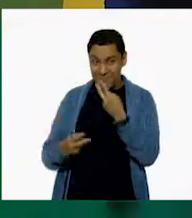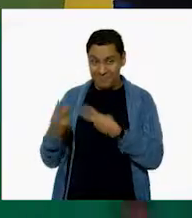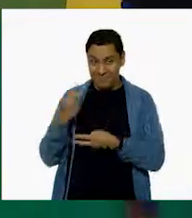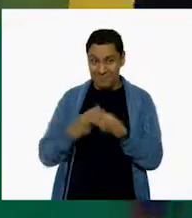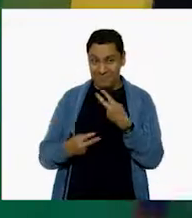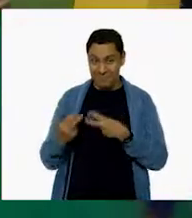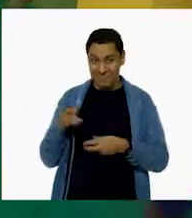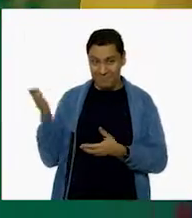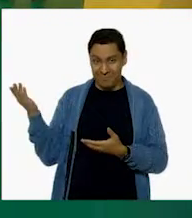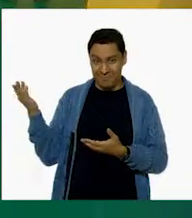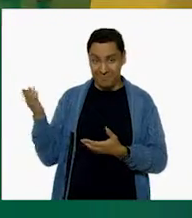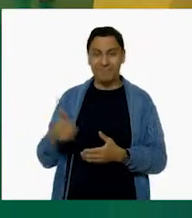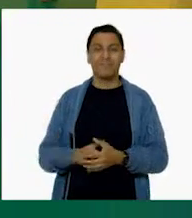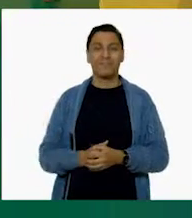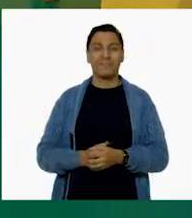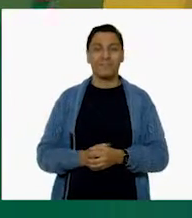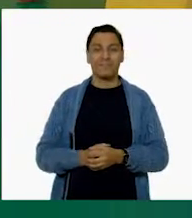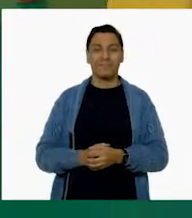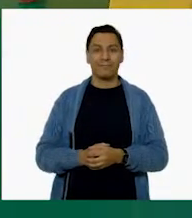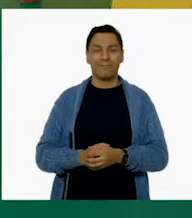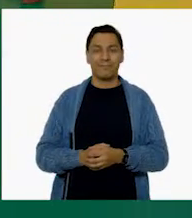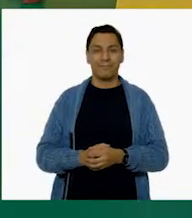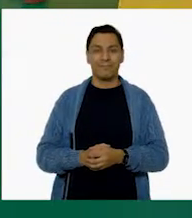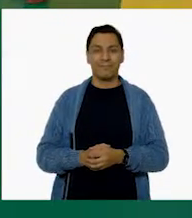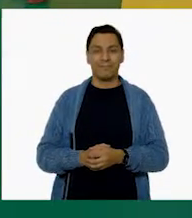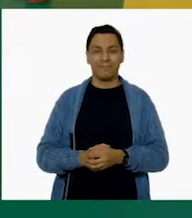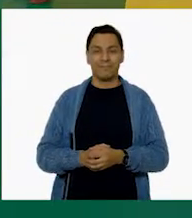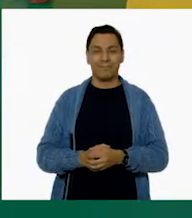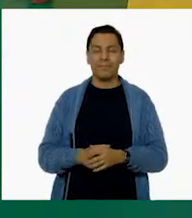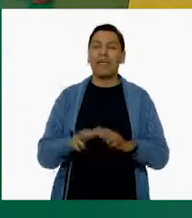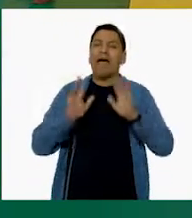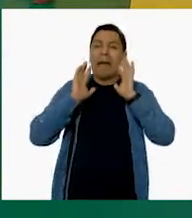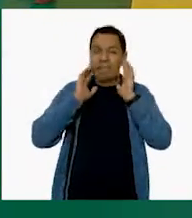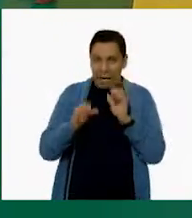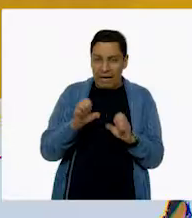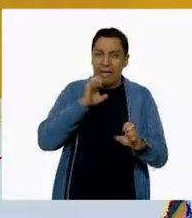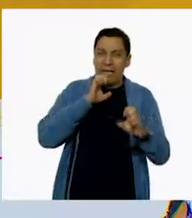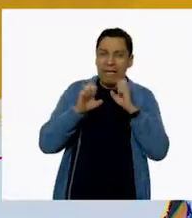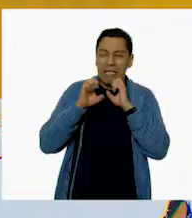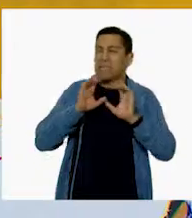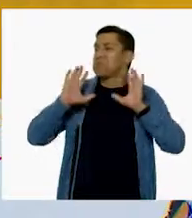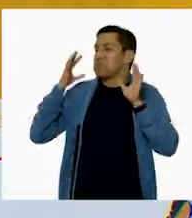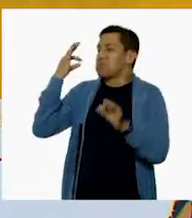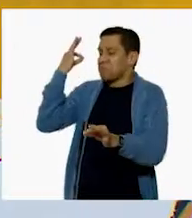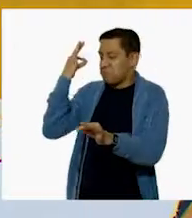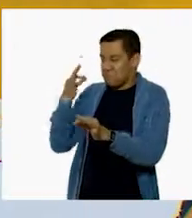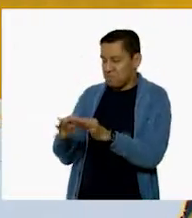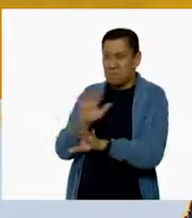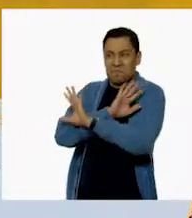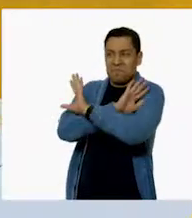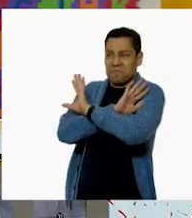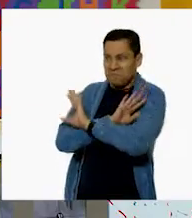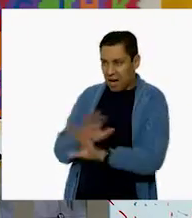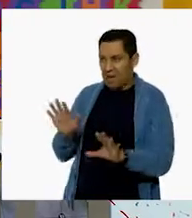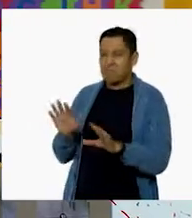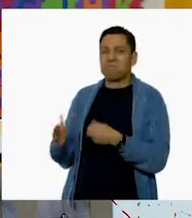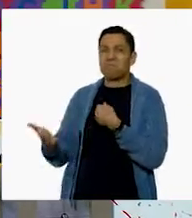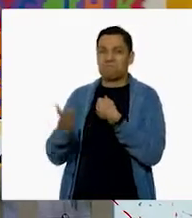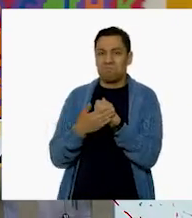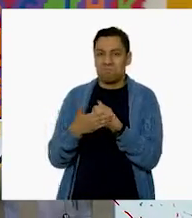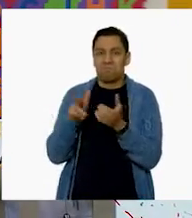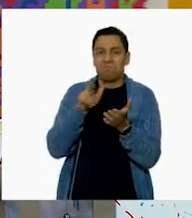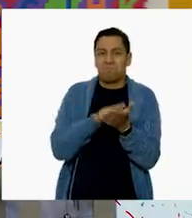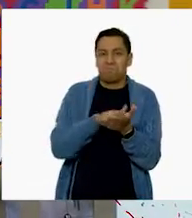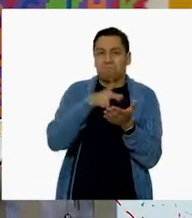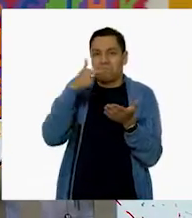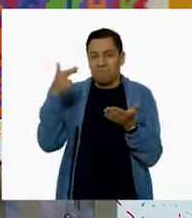¡Gracias, Jorge! ¡Adiós! ¡Ya va, está, Lely! ¡Ya lo entrevistamos! ¡Perfecto! Ya tenemos un gran reportaje para nuestra revista